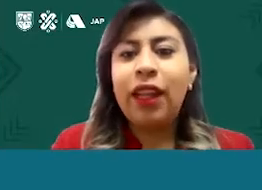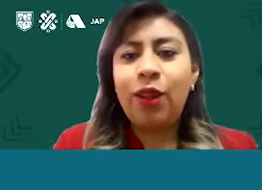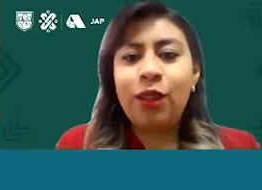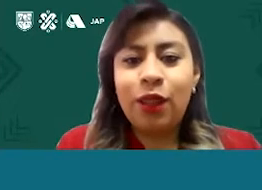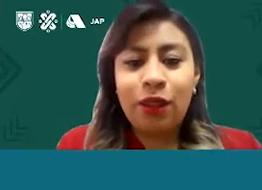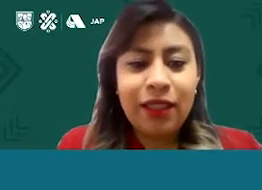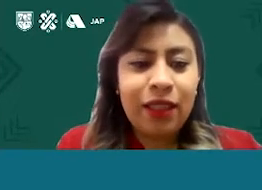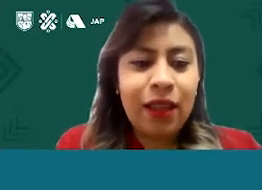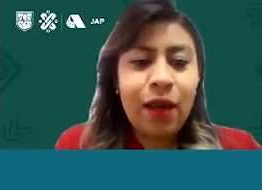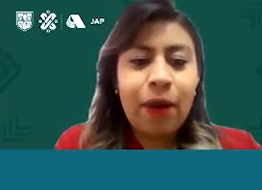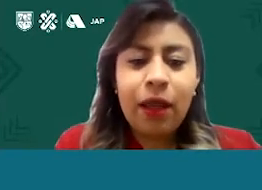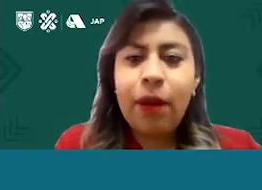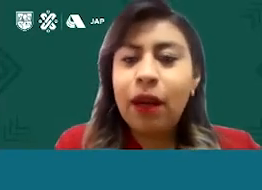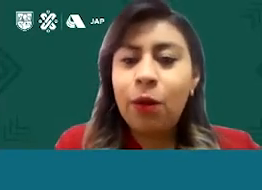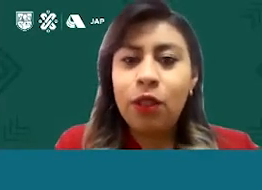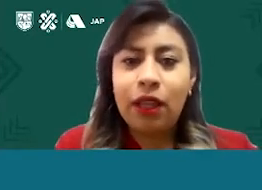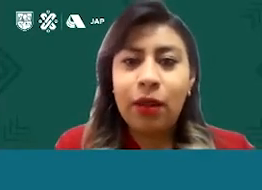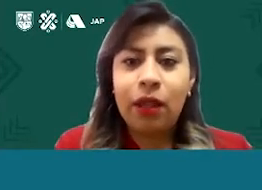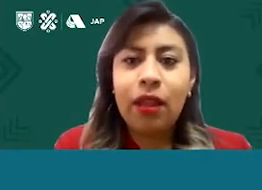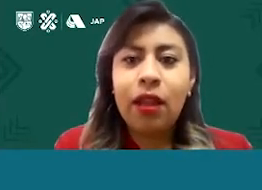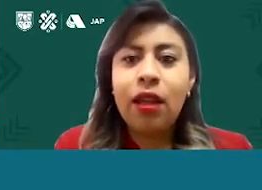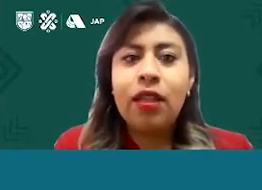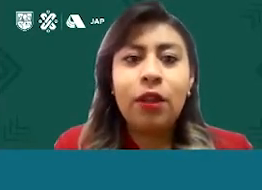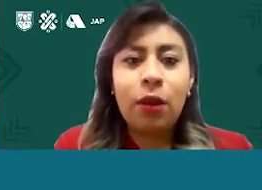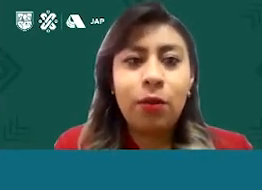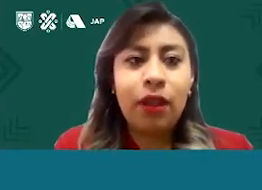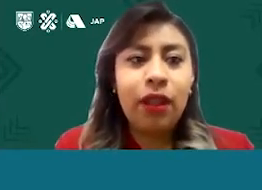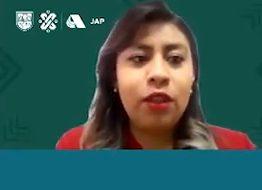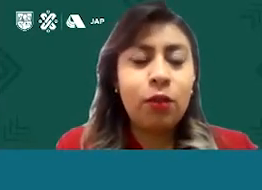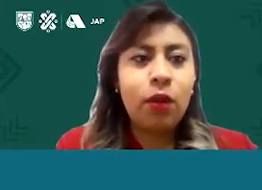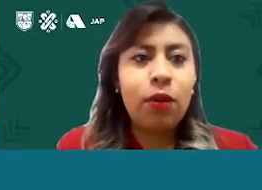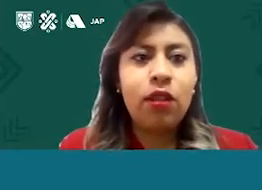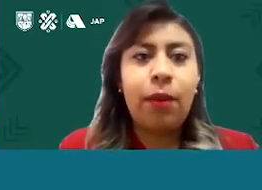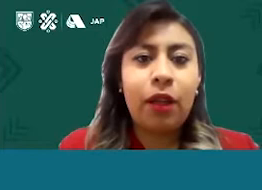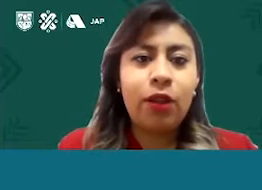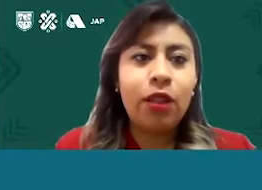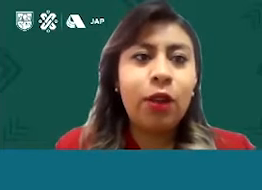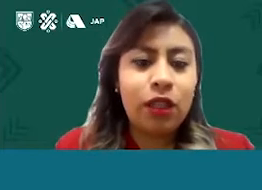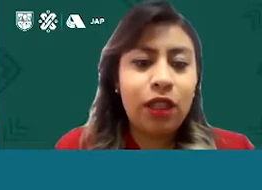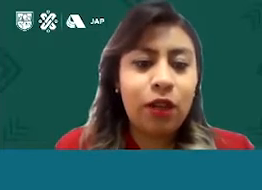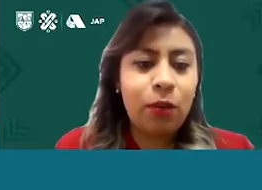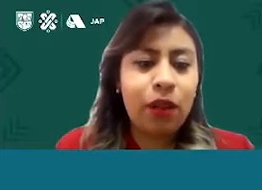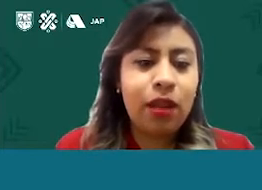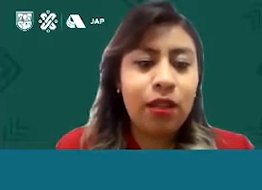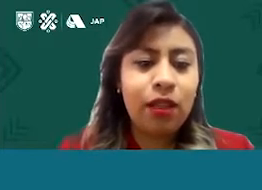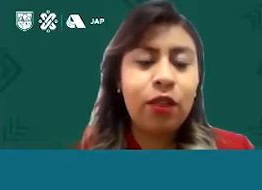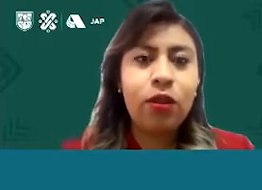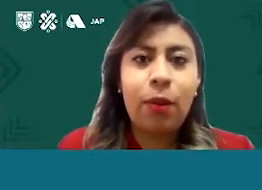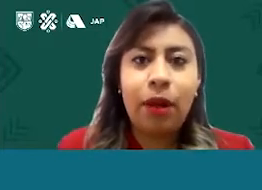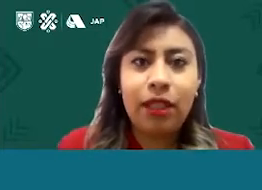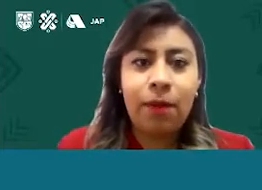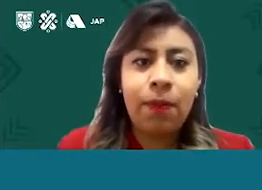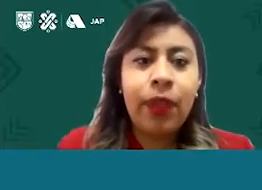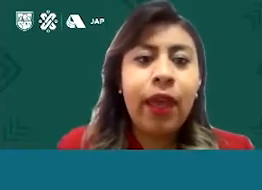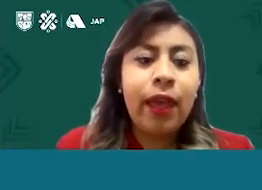Buen día a todos y todas para llevar a cabo nuestra actividad, les recordamos mantener sus micrófonos apagados y considerar su ambiente al encender